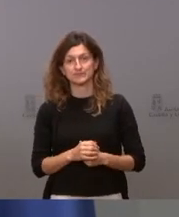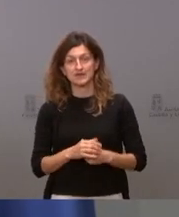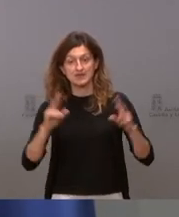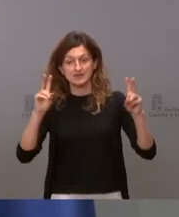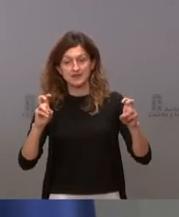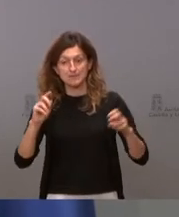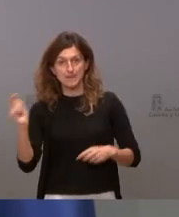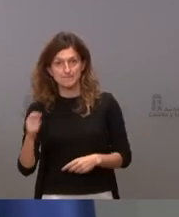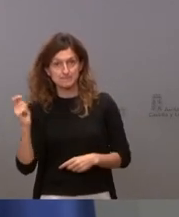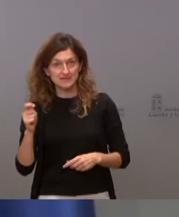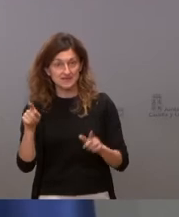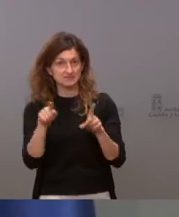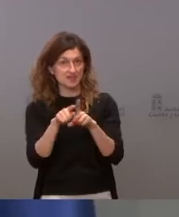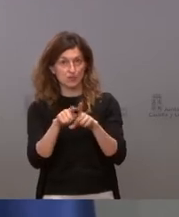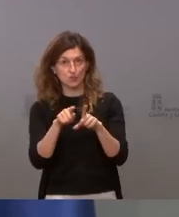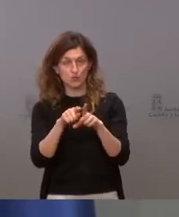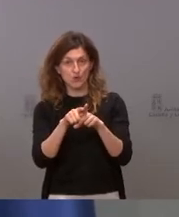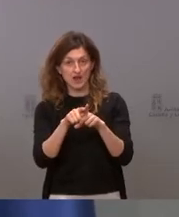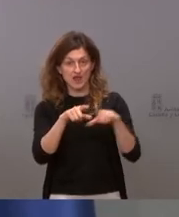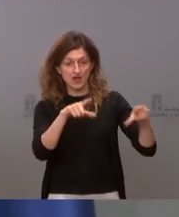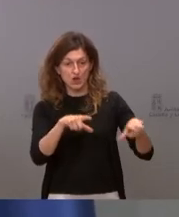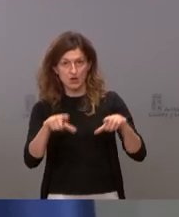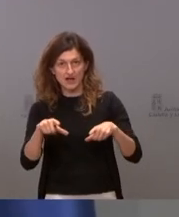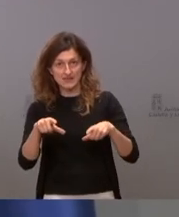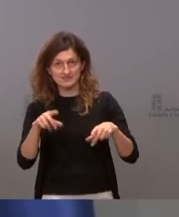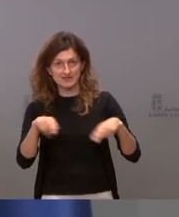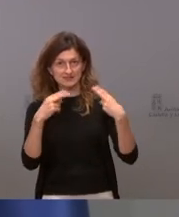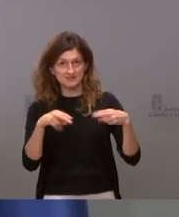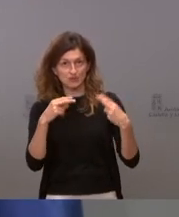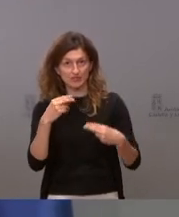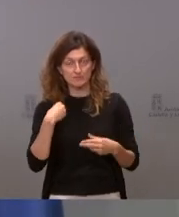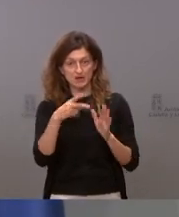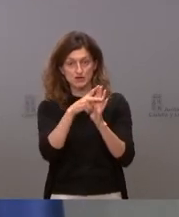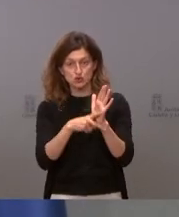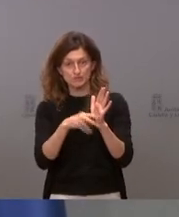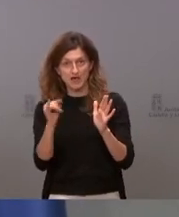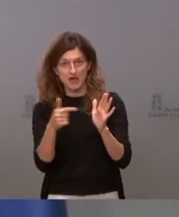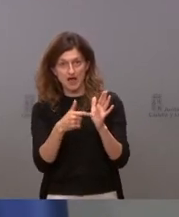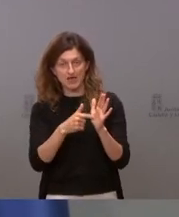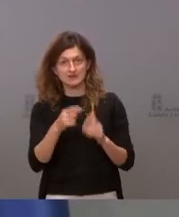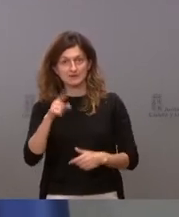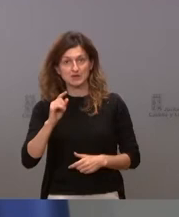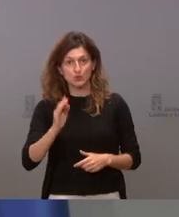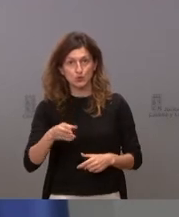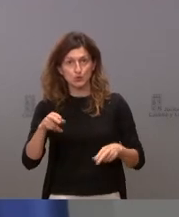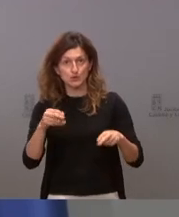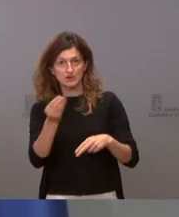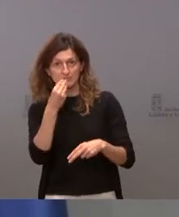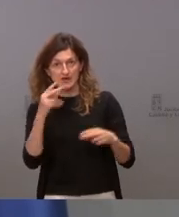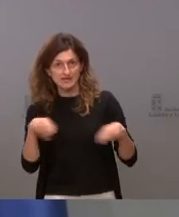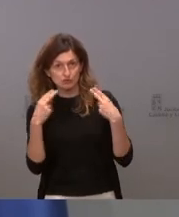tienen las mismas limitaciones que los locales de restauración están en las medidas, están también los clubes gastronómicos,